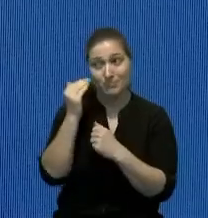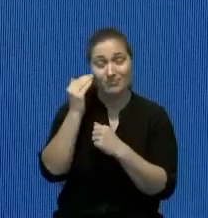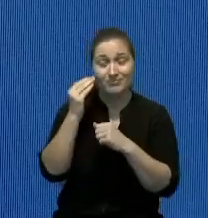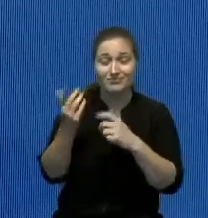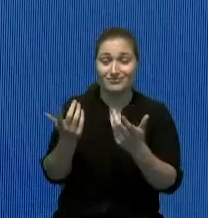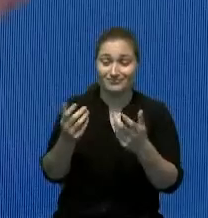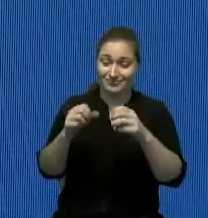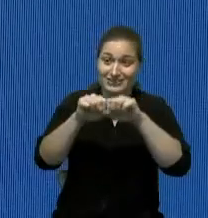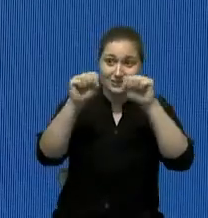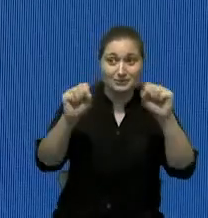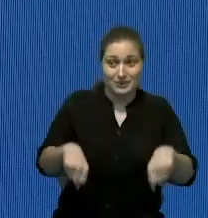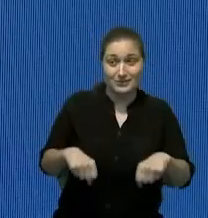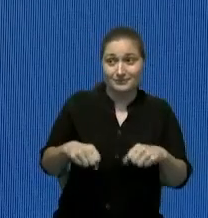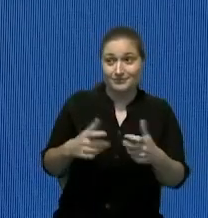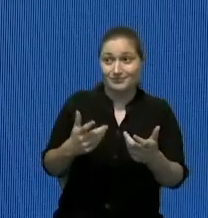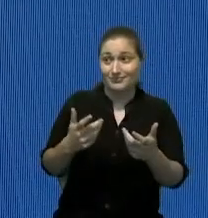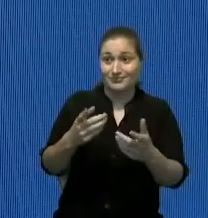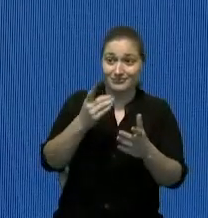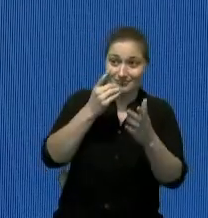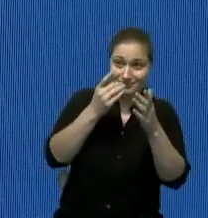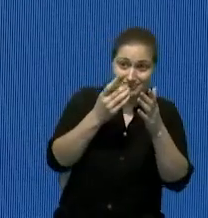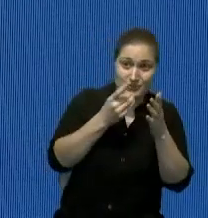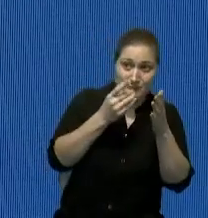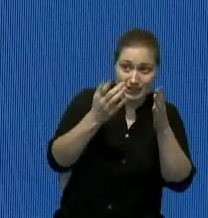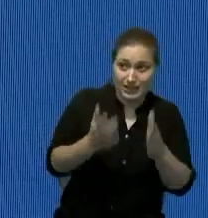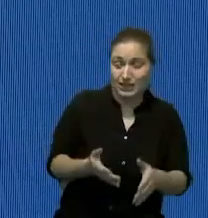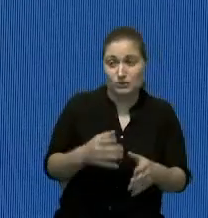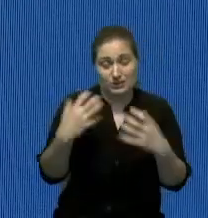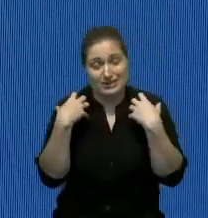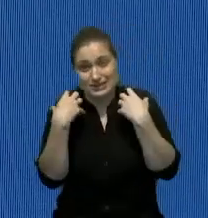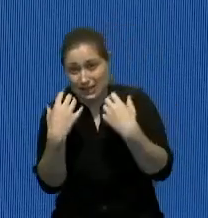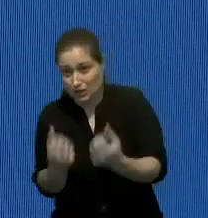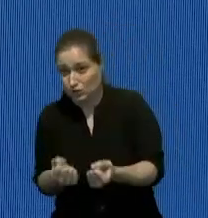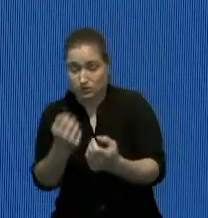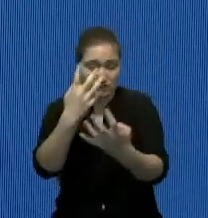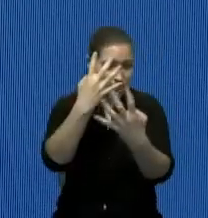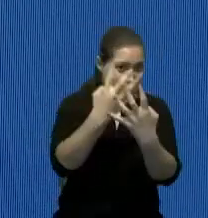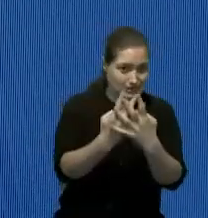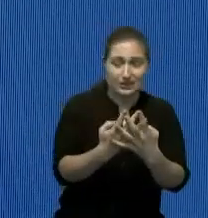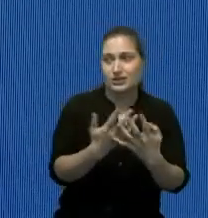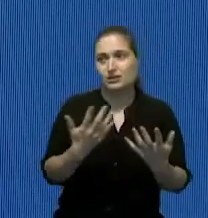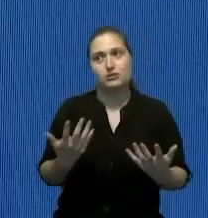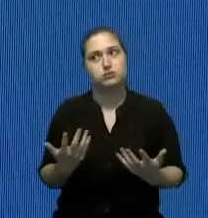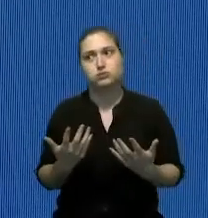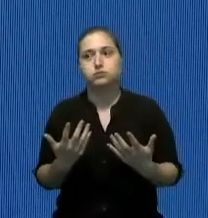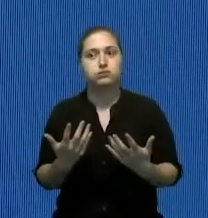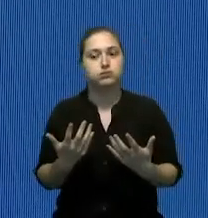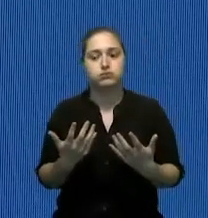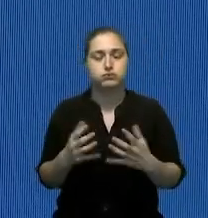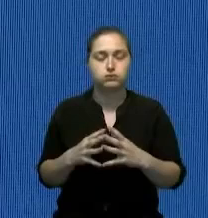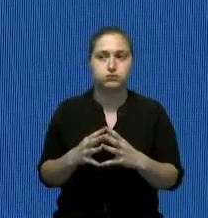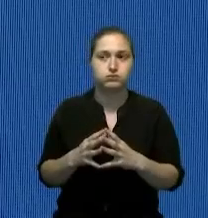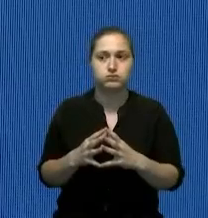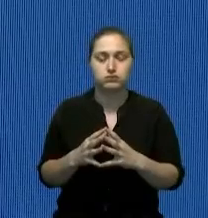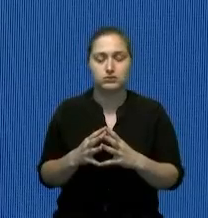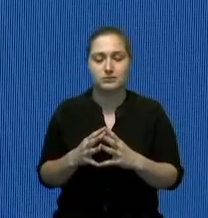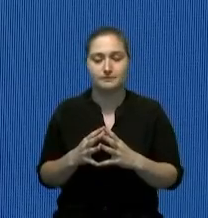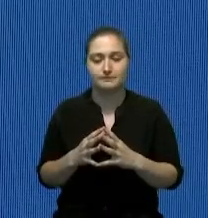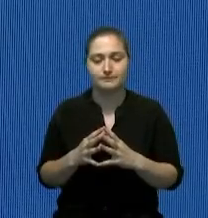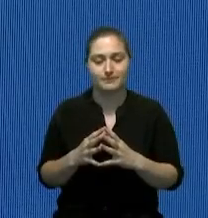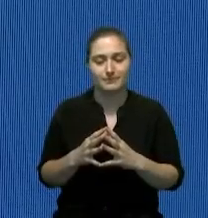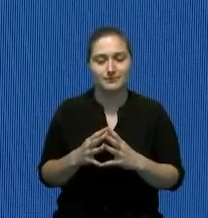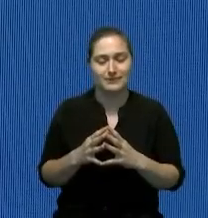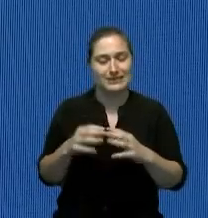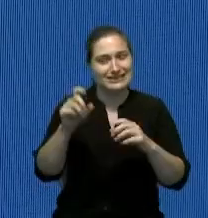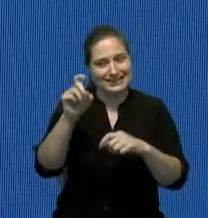dominicano sino para el sistema para todo el sistema de salud porque es poco se puede prever poco en ese sistema